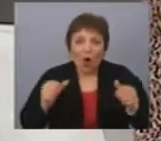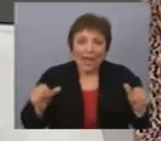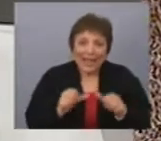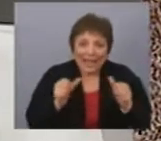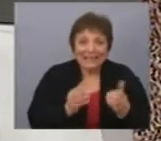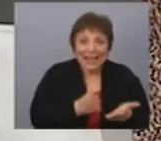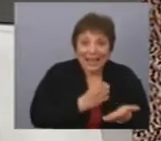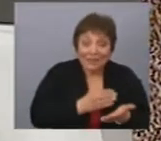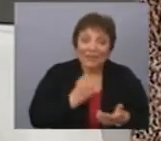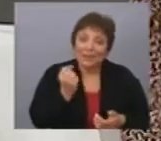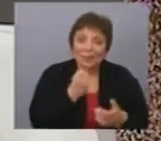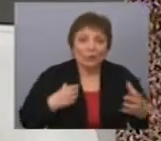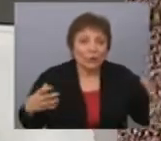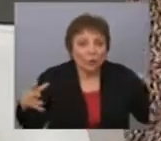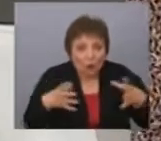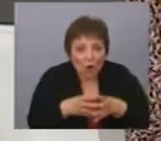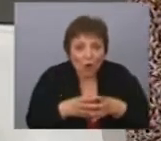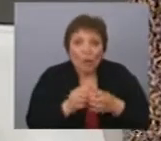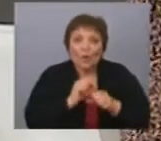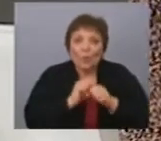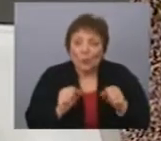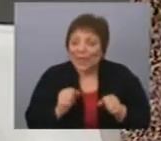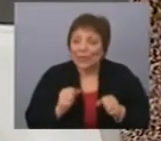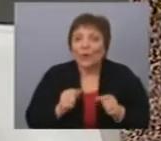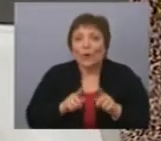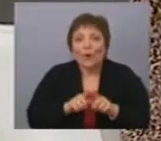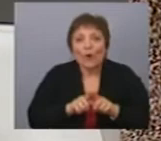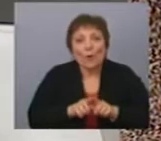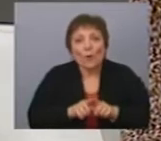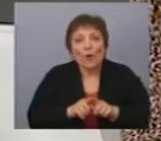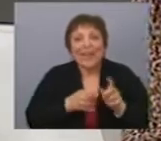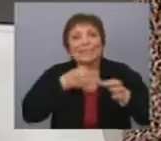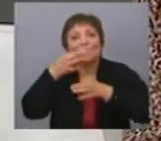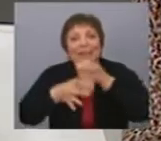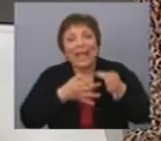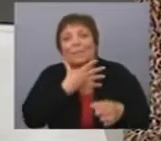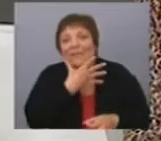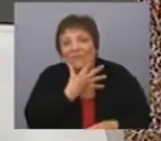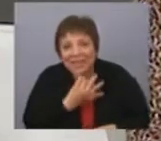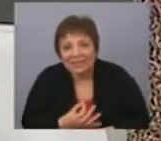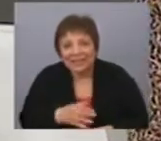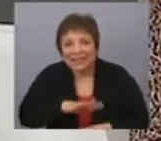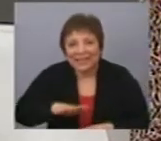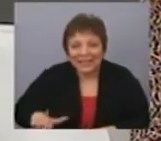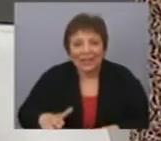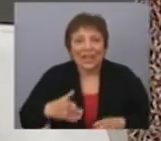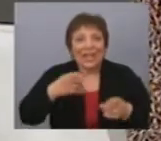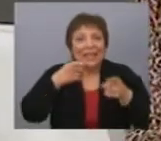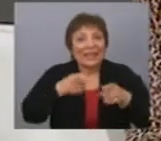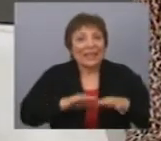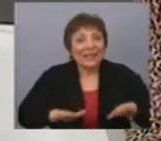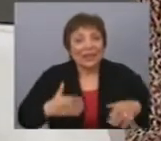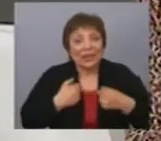Fue muy importante para poder traducir el conocimiento que la arqueología genera, que los arqueólogos